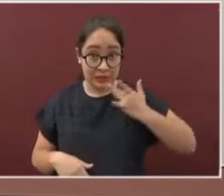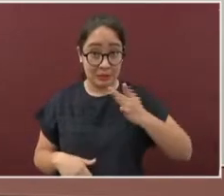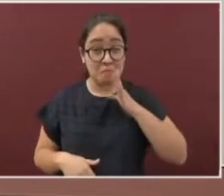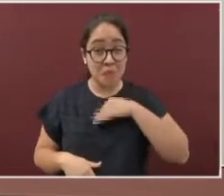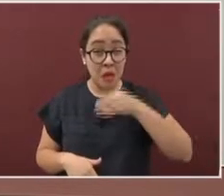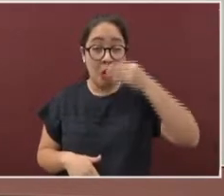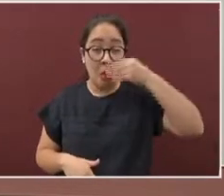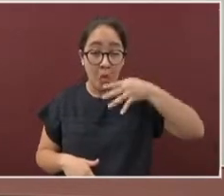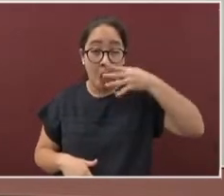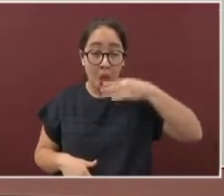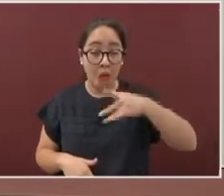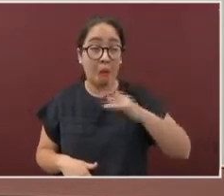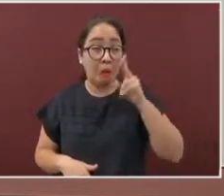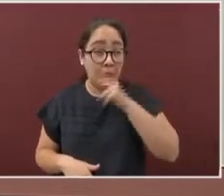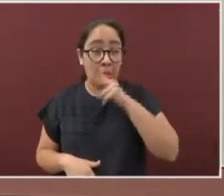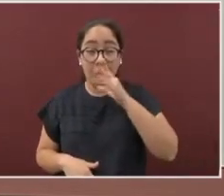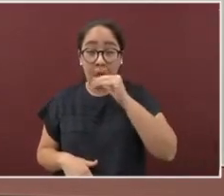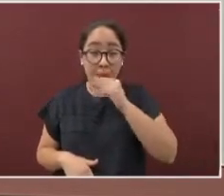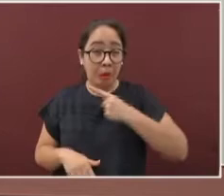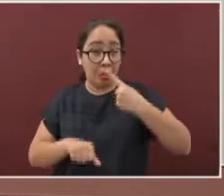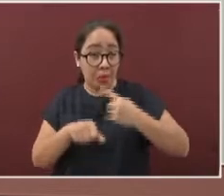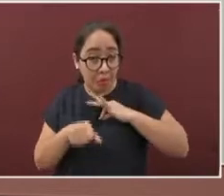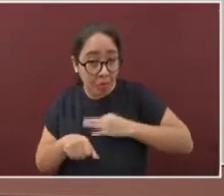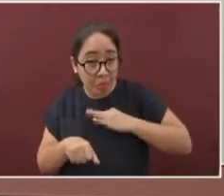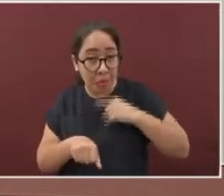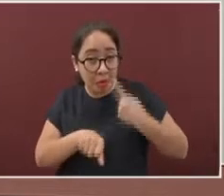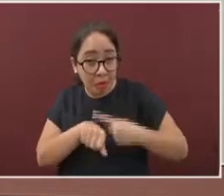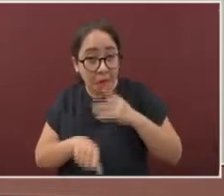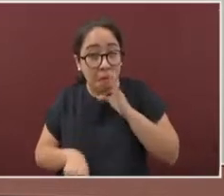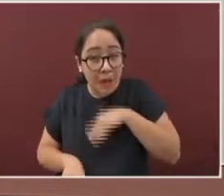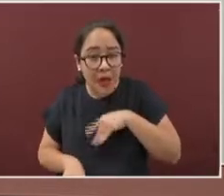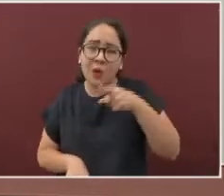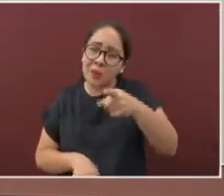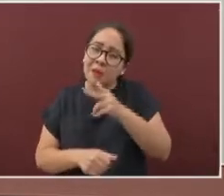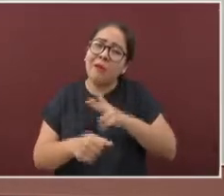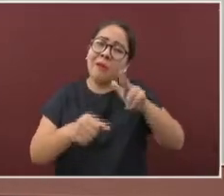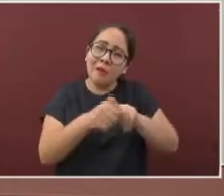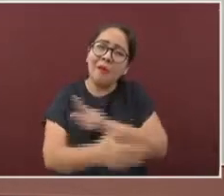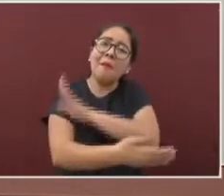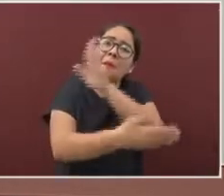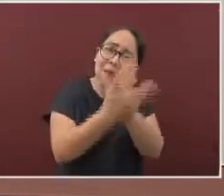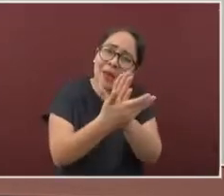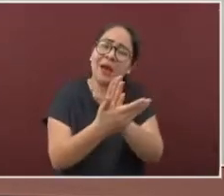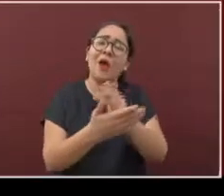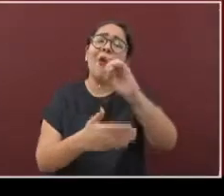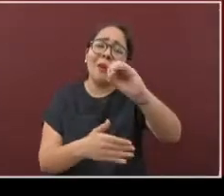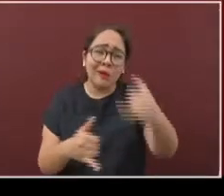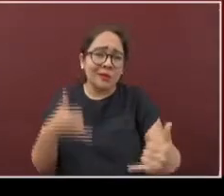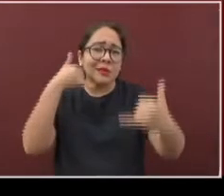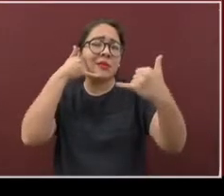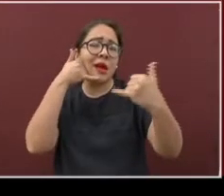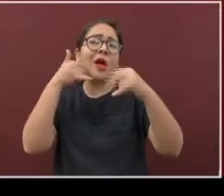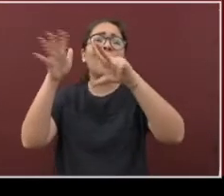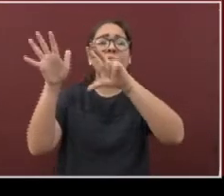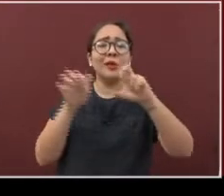respiratorios o infecciosos, vayan a su unidad de salud o llamen al 800